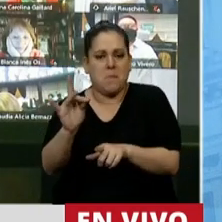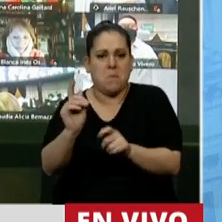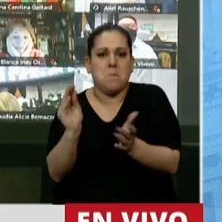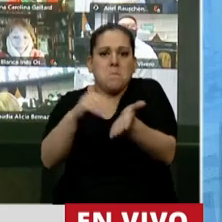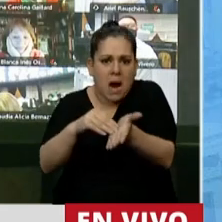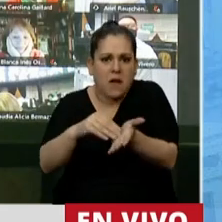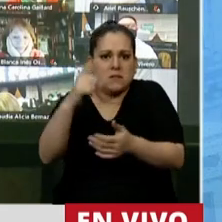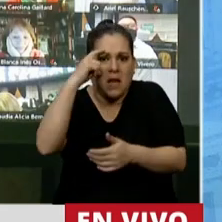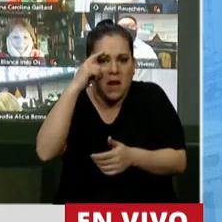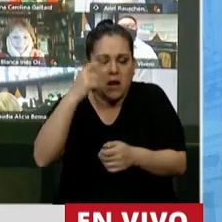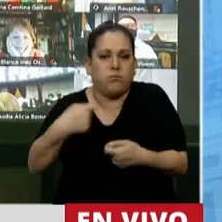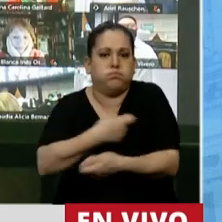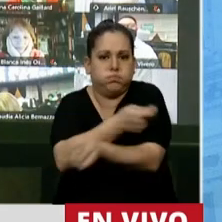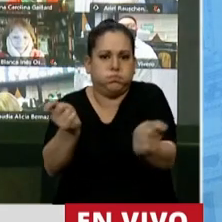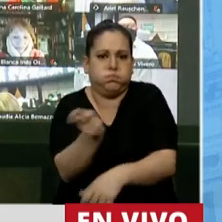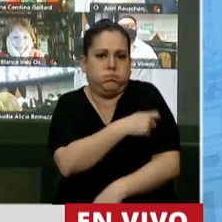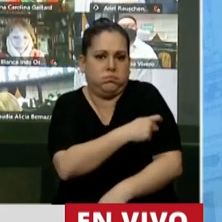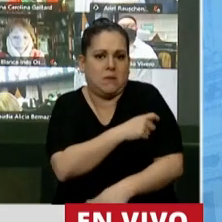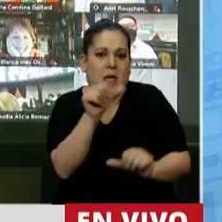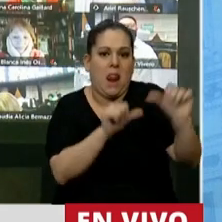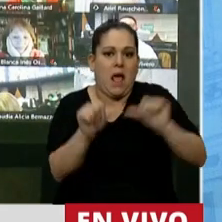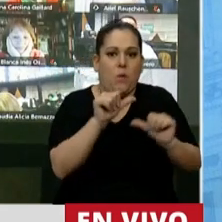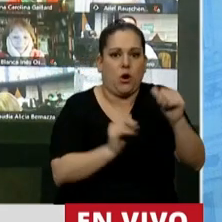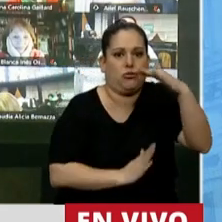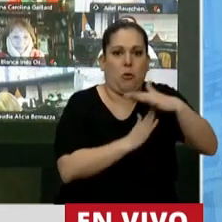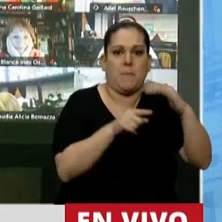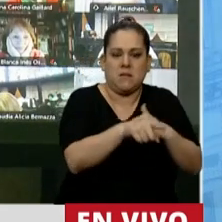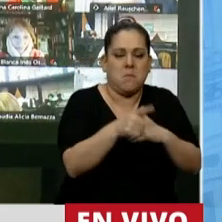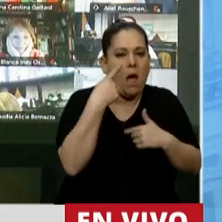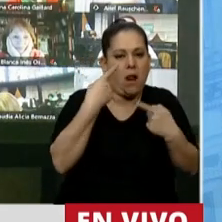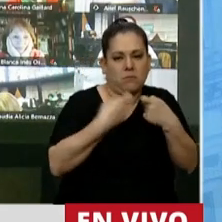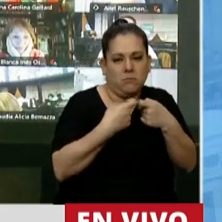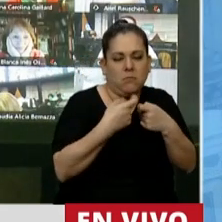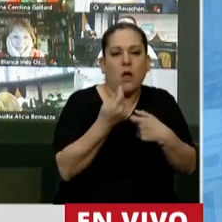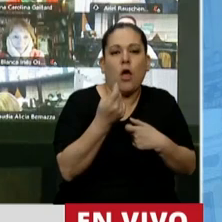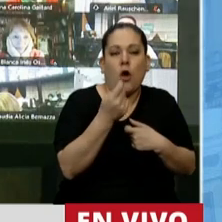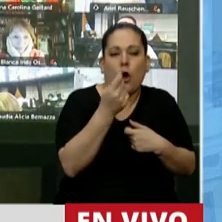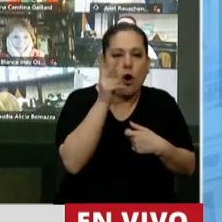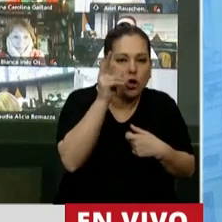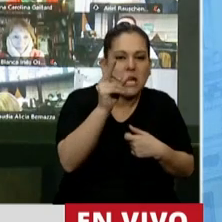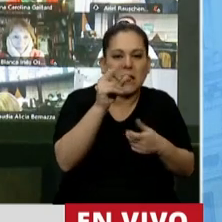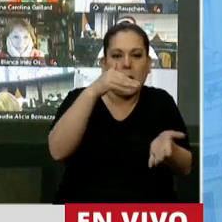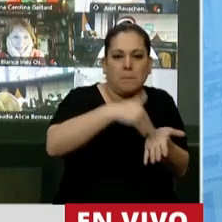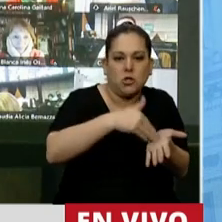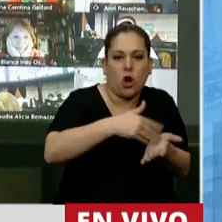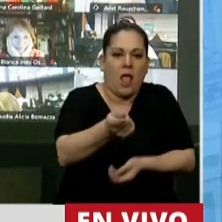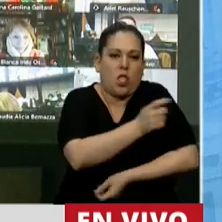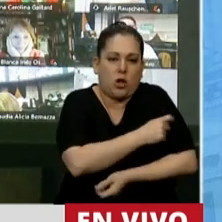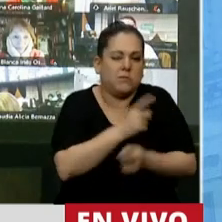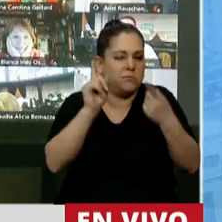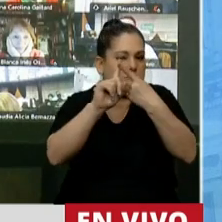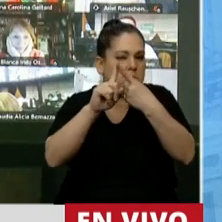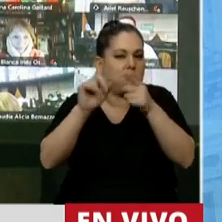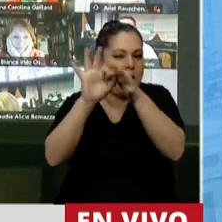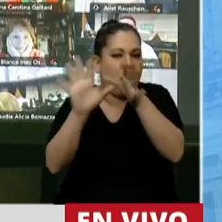de dosis. Uno de los principales laboratorios medicinales está negociando 80 millones de dosis con la Comisión Europea.